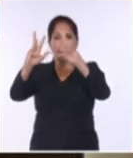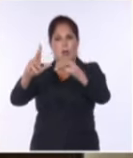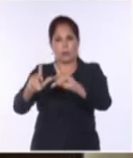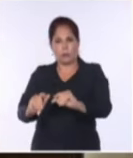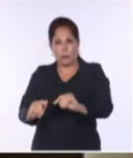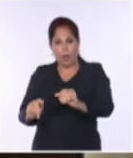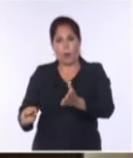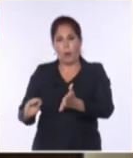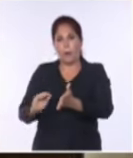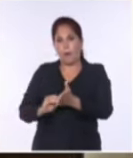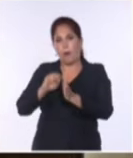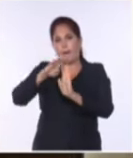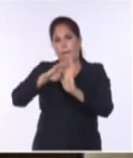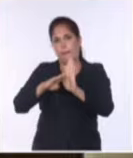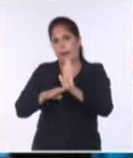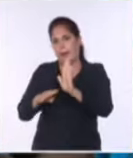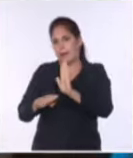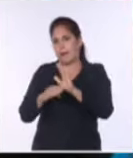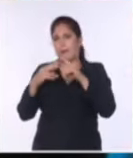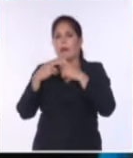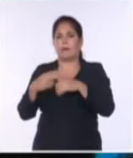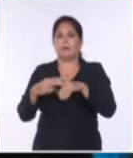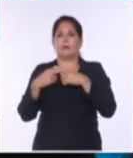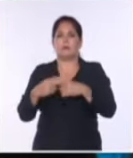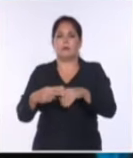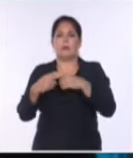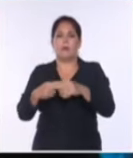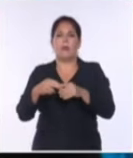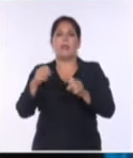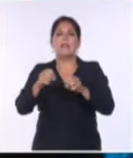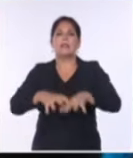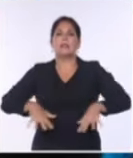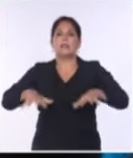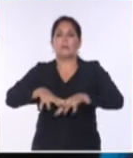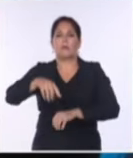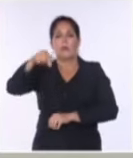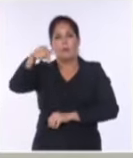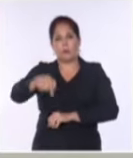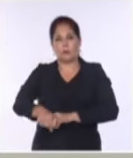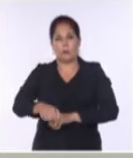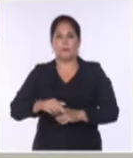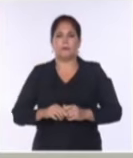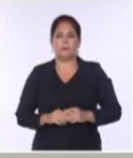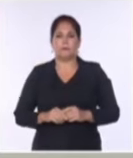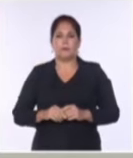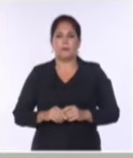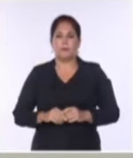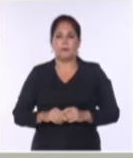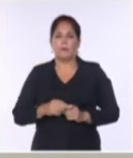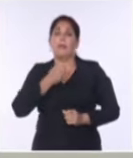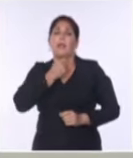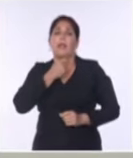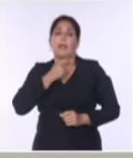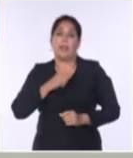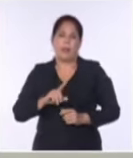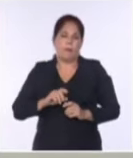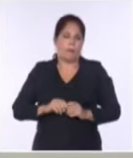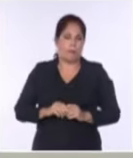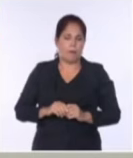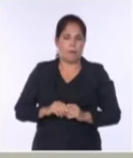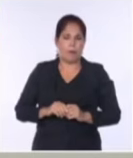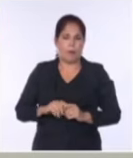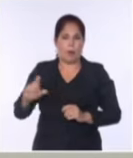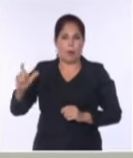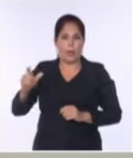aplicación de medidas para dar solución a varios de los problemas presentados en el proceso. Por no tener abierta o no operar las